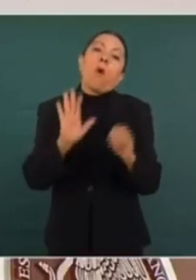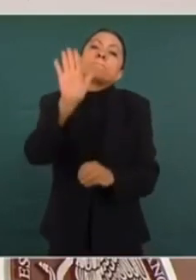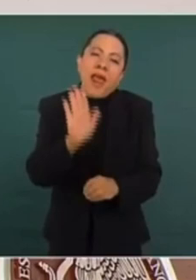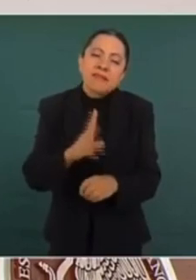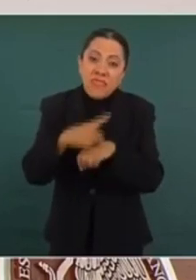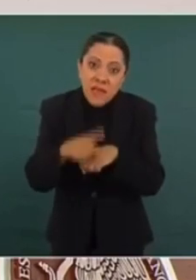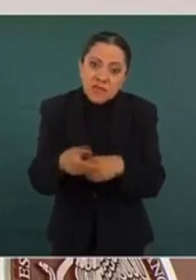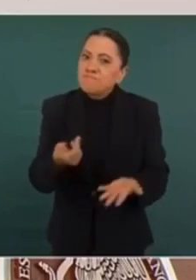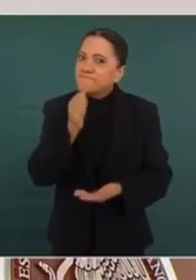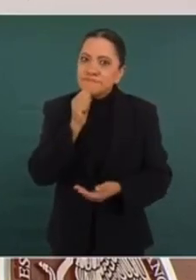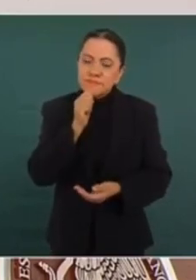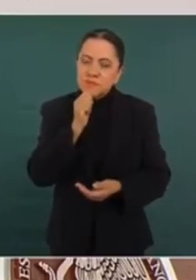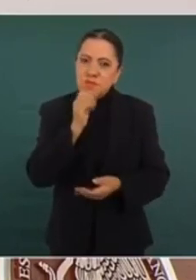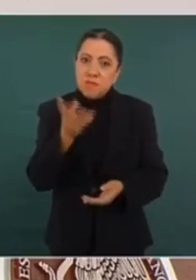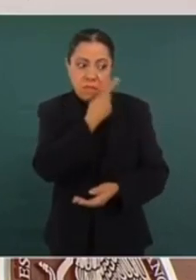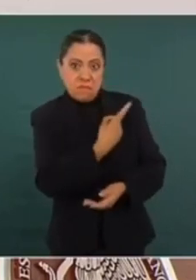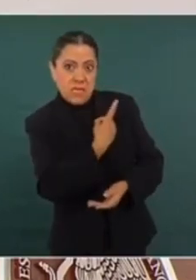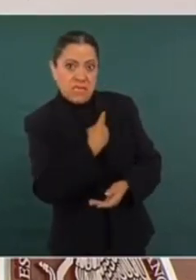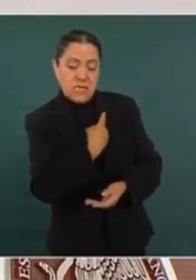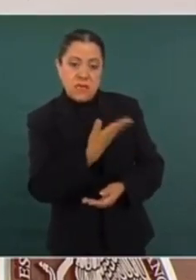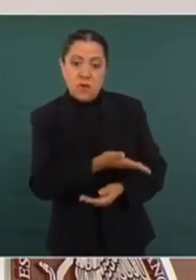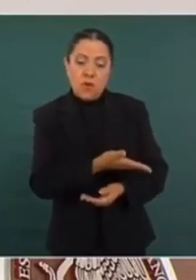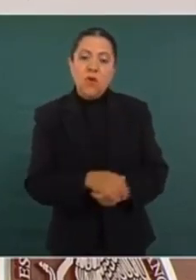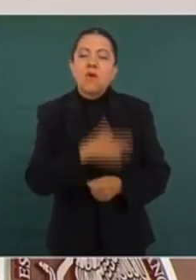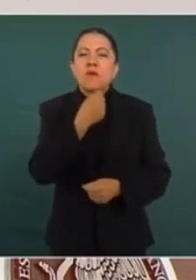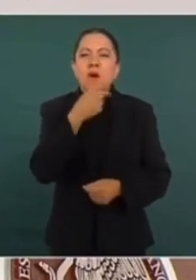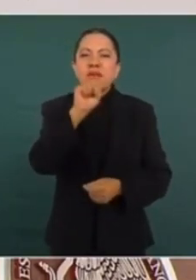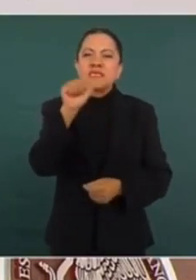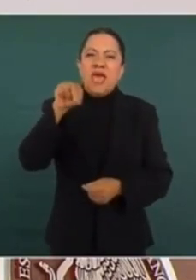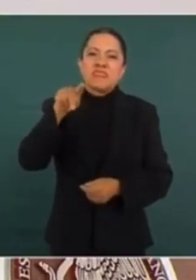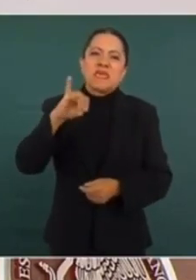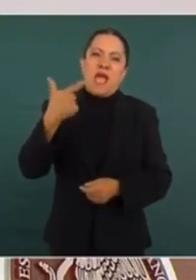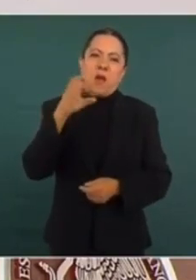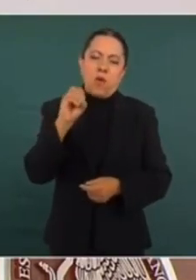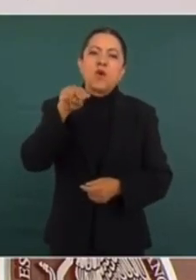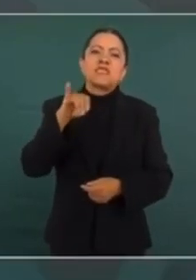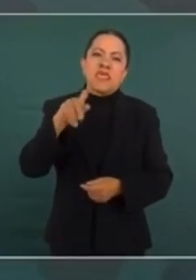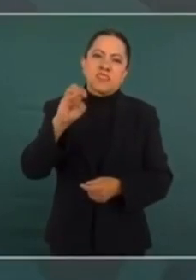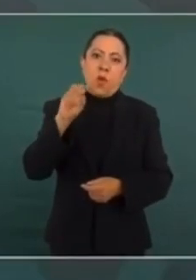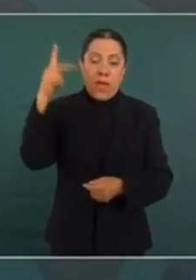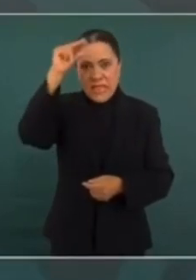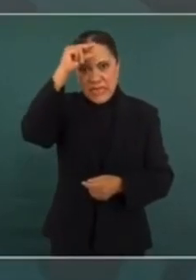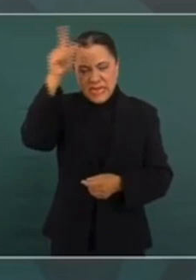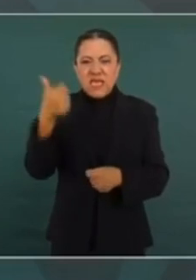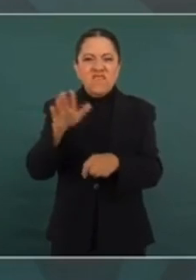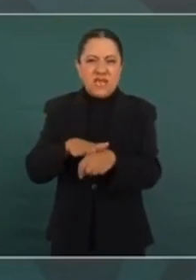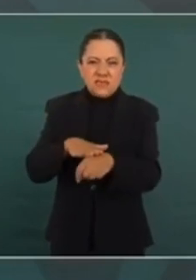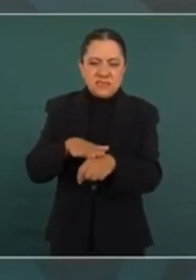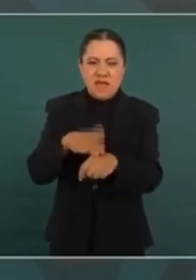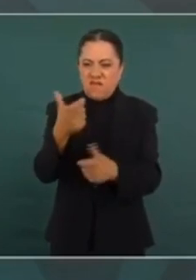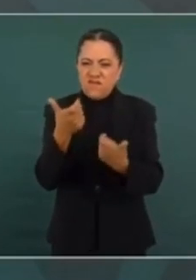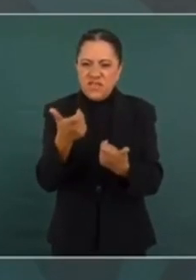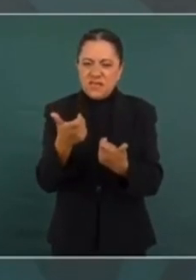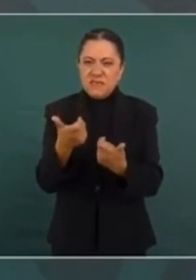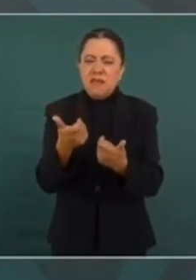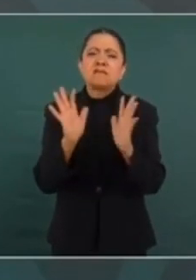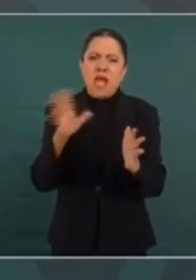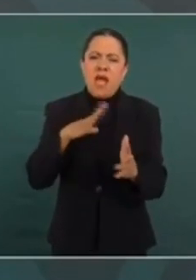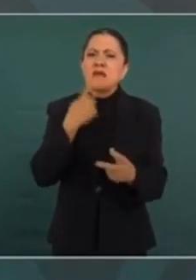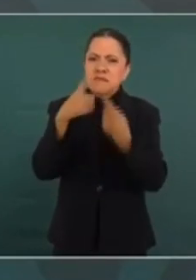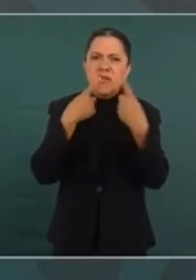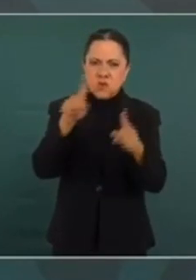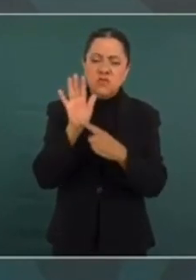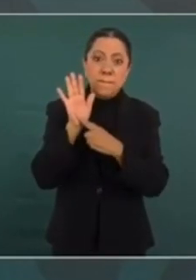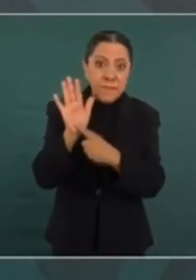delito. Esto me lo informó Santiago Nieto, de Inteligencia Financiera. Hay denuncias presentadas